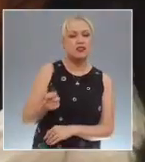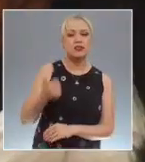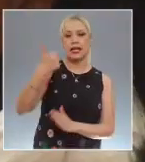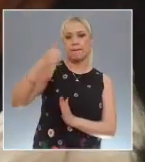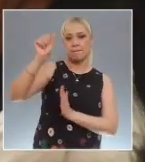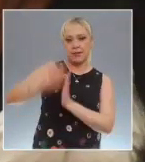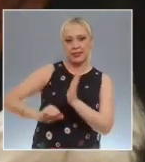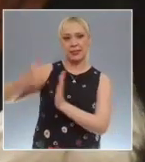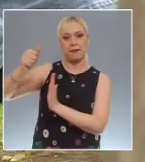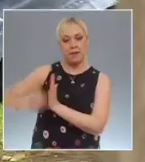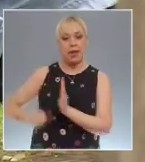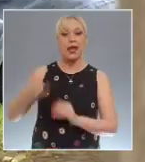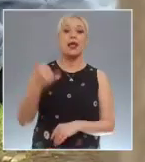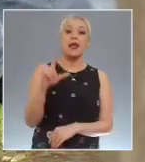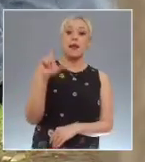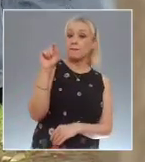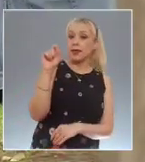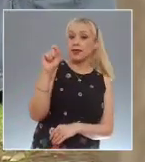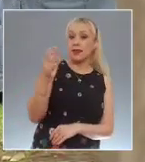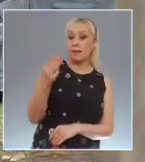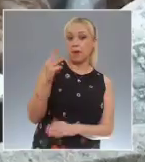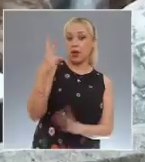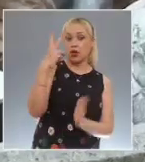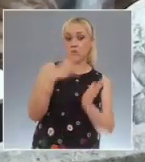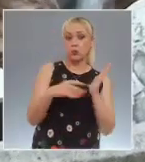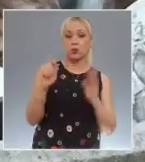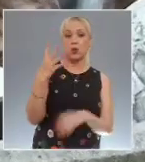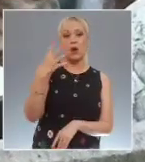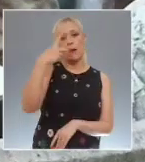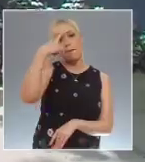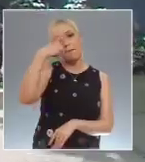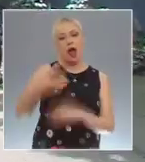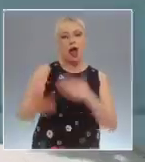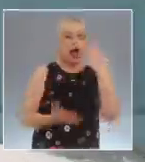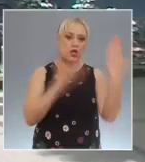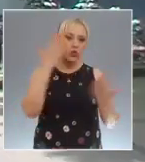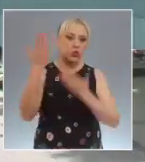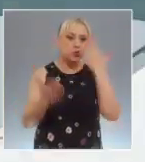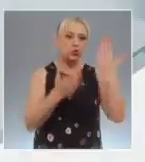de 2024 en el Plan de Estudios Anual.